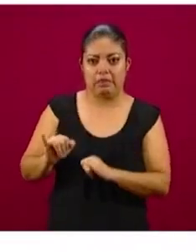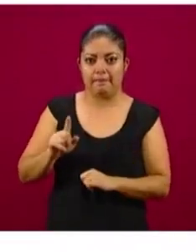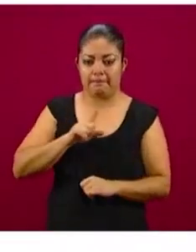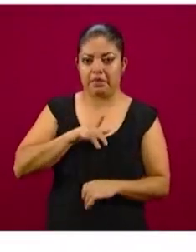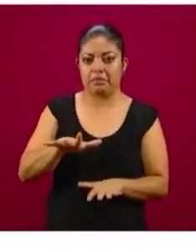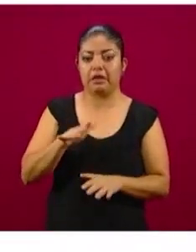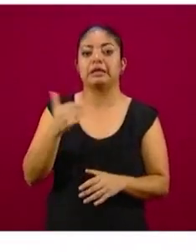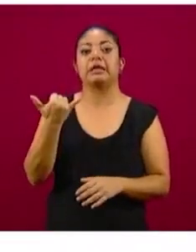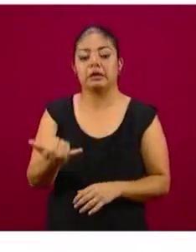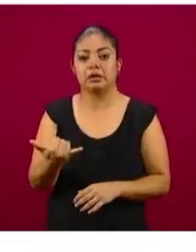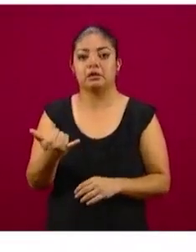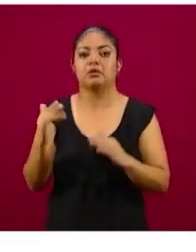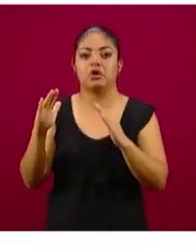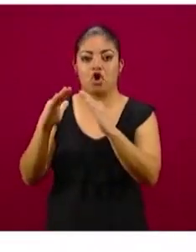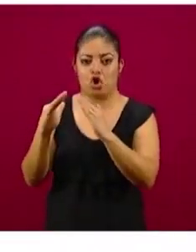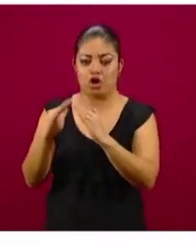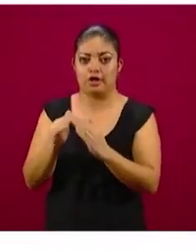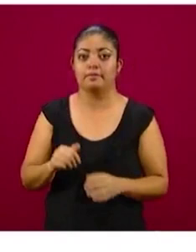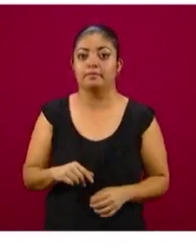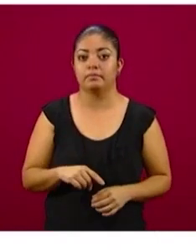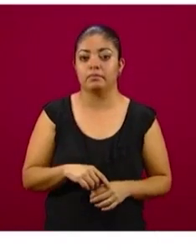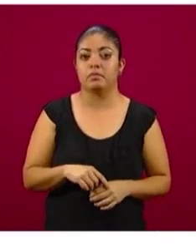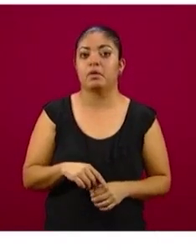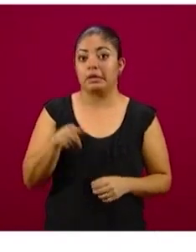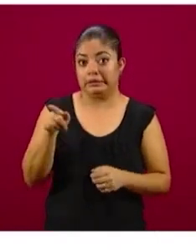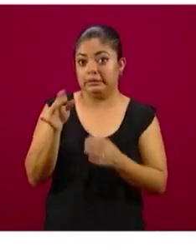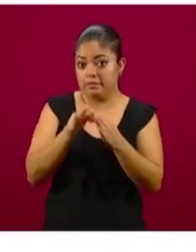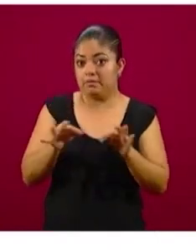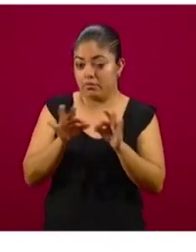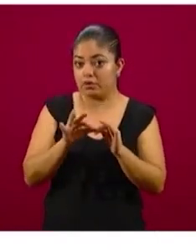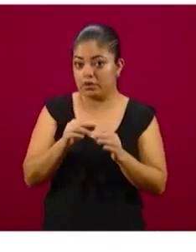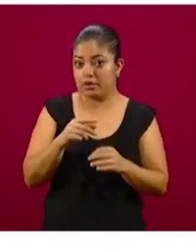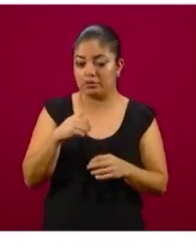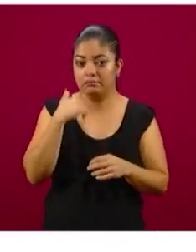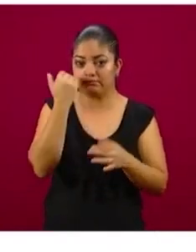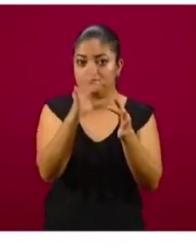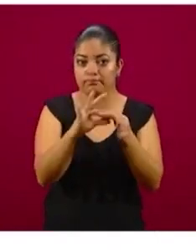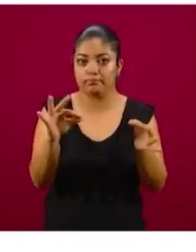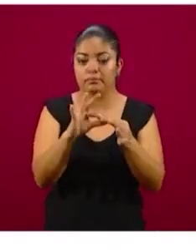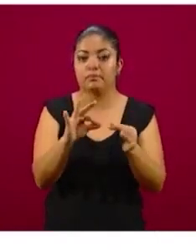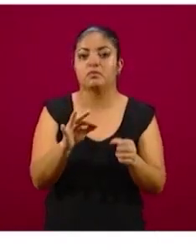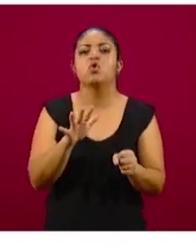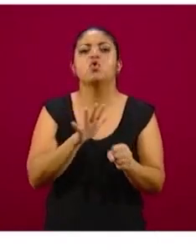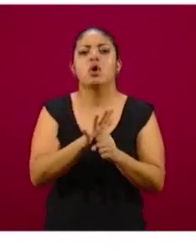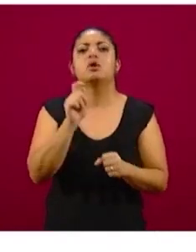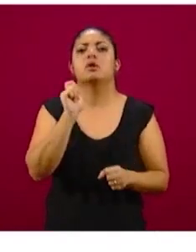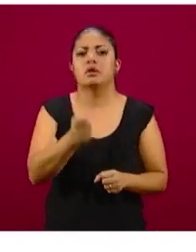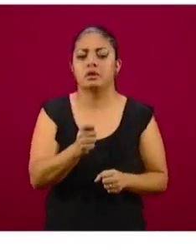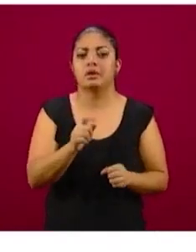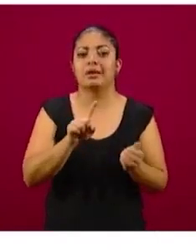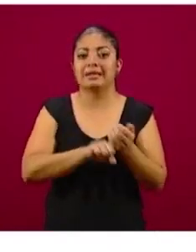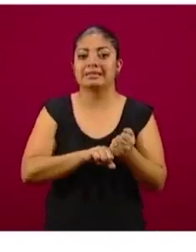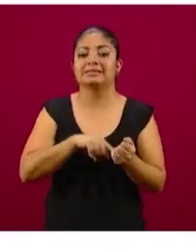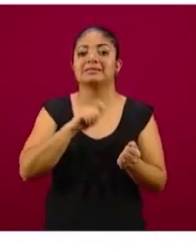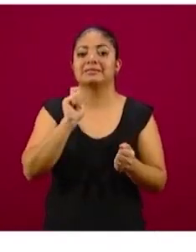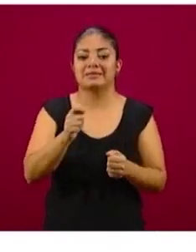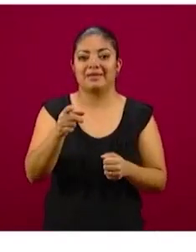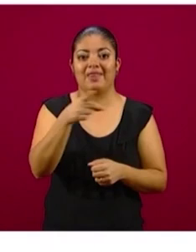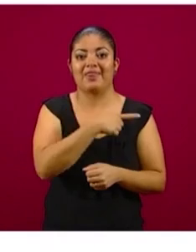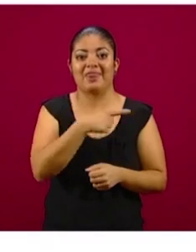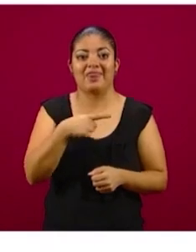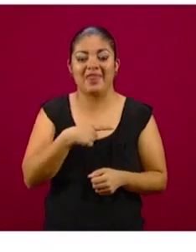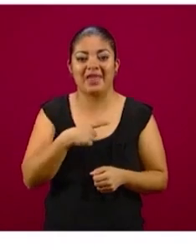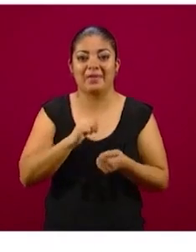importante señalar que uno de los elementos que tenemos que lograr es también parte del proceso de inclusión financiera, que aquí la